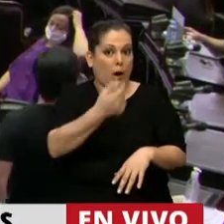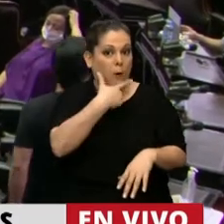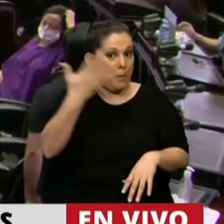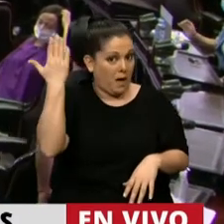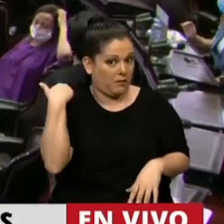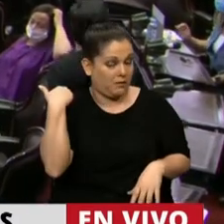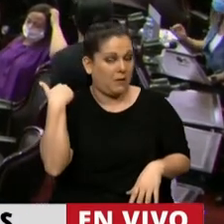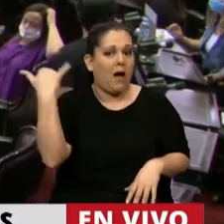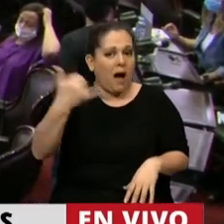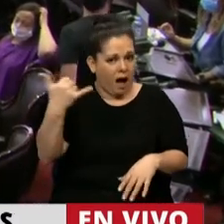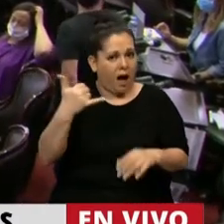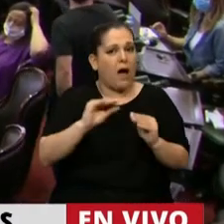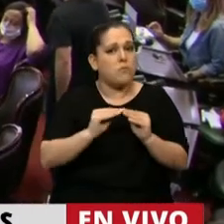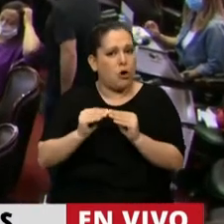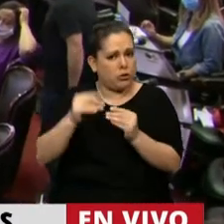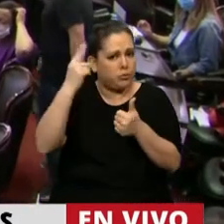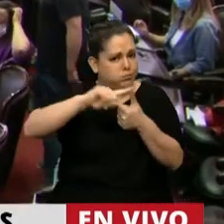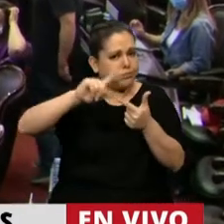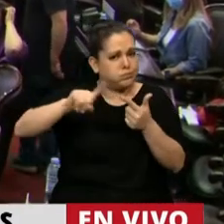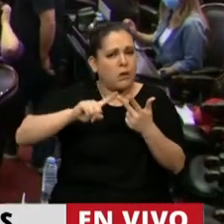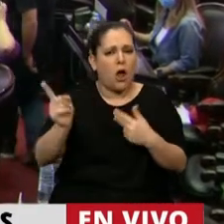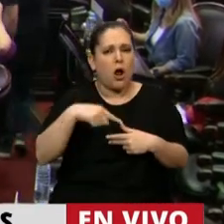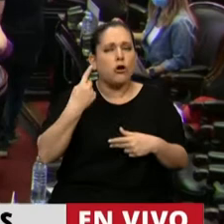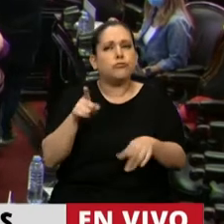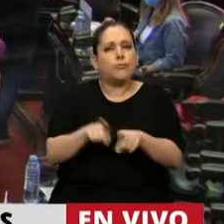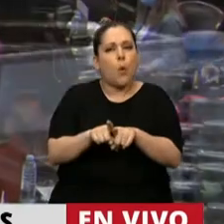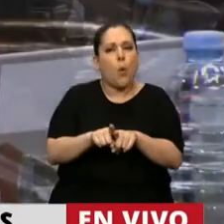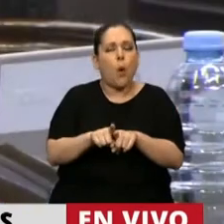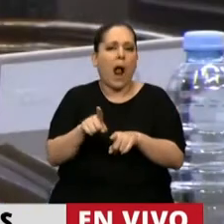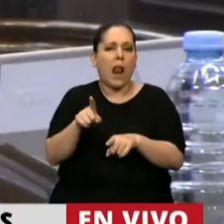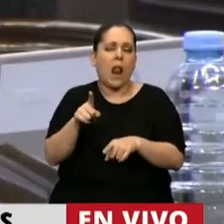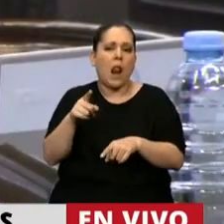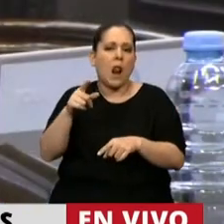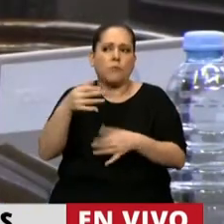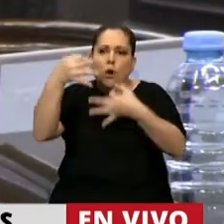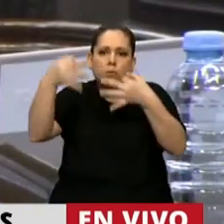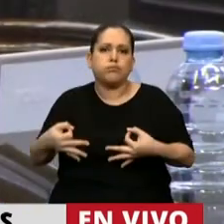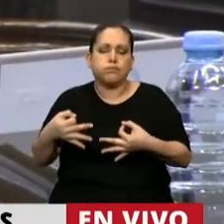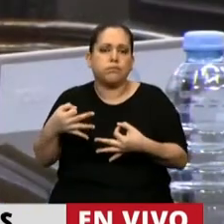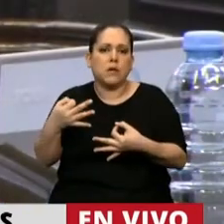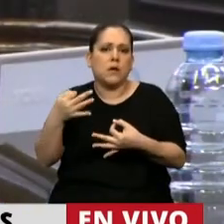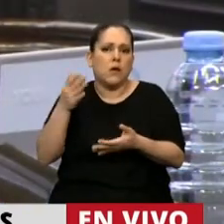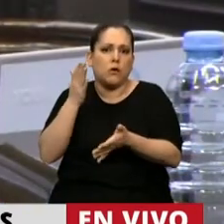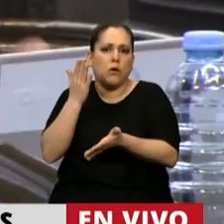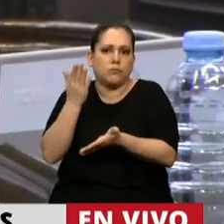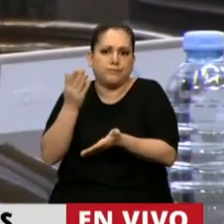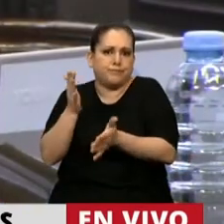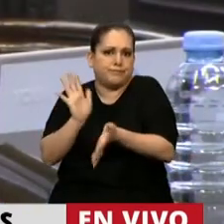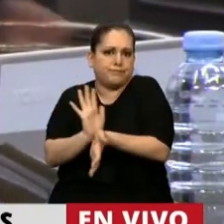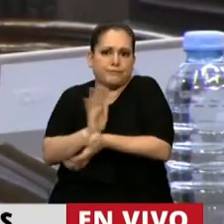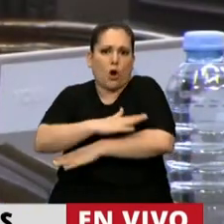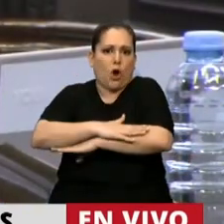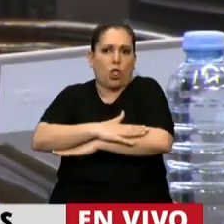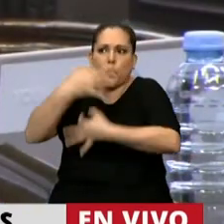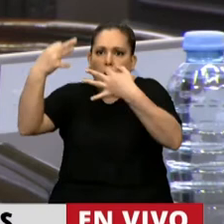Hubo muchos otros casos, ya hemos planteado nuestro rechazo a este criterio de inhabilidad moral. Y además, de qué decoro y de qué